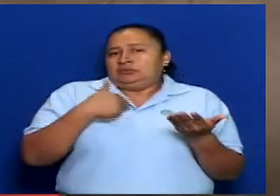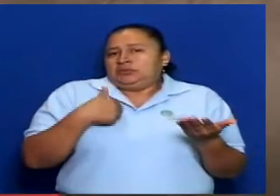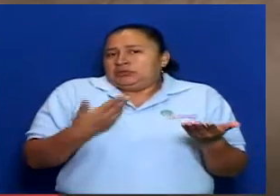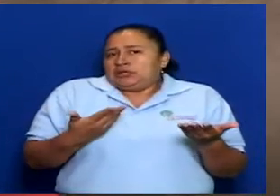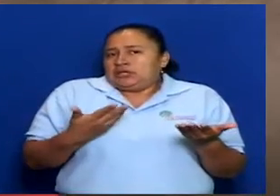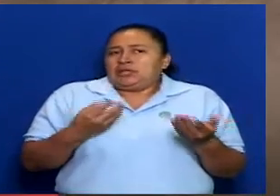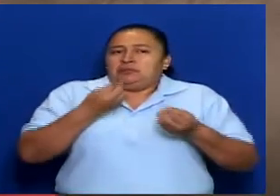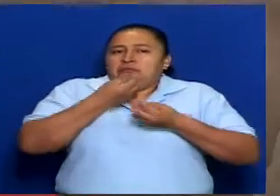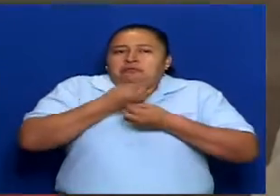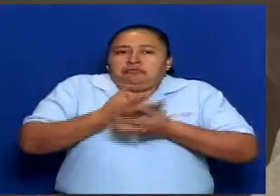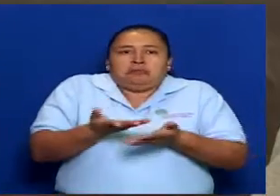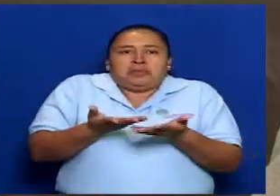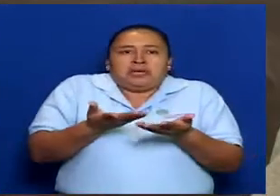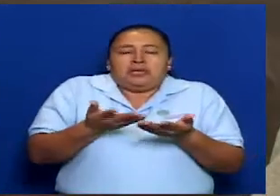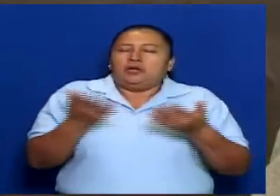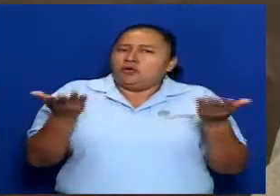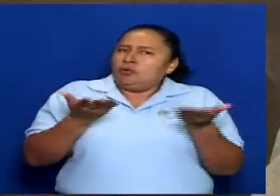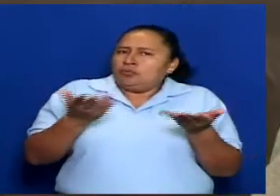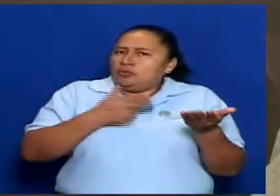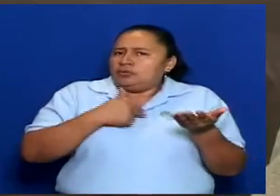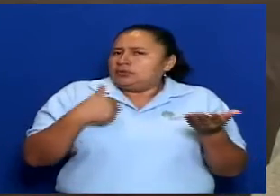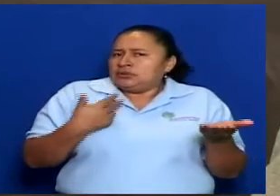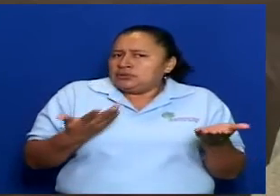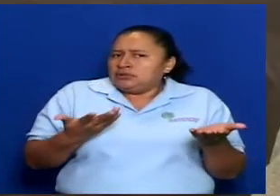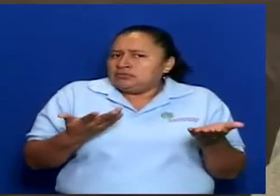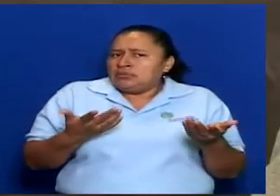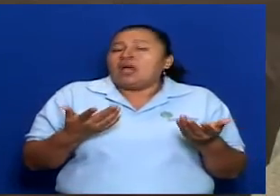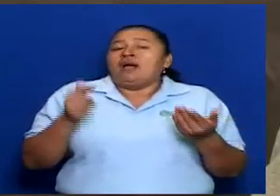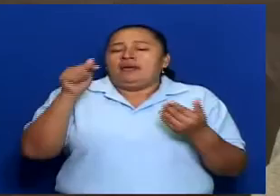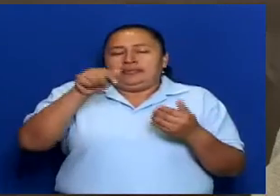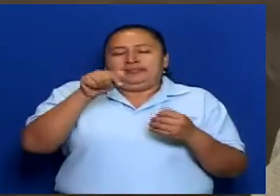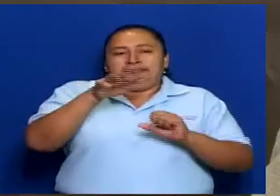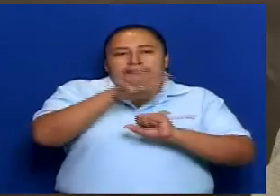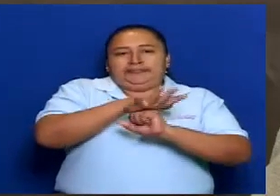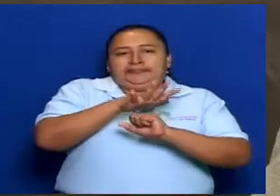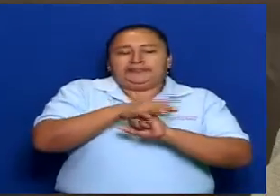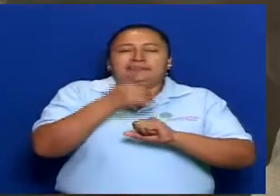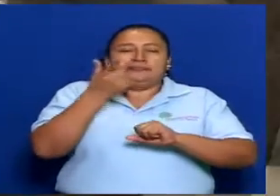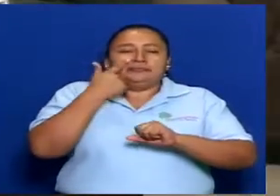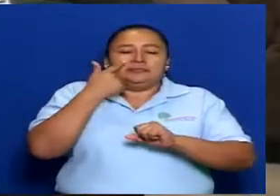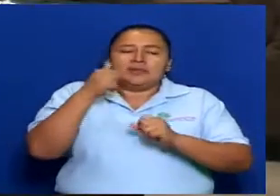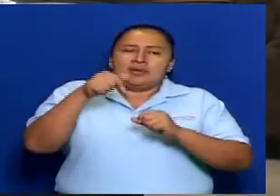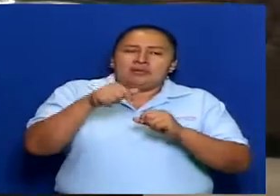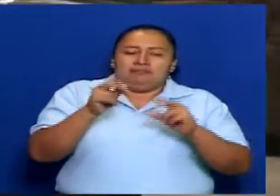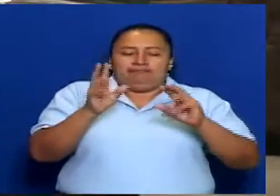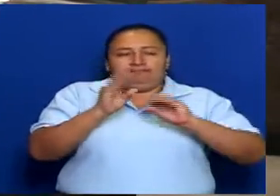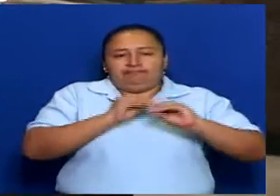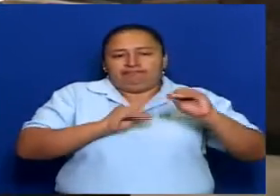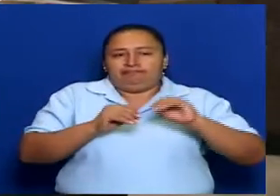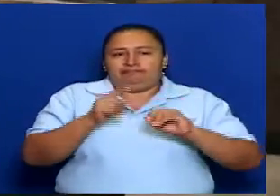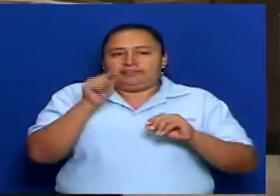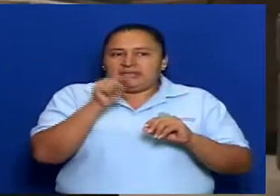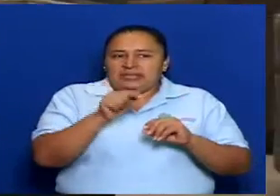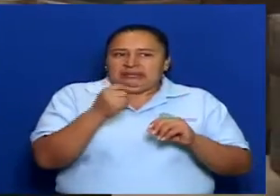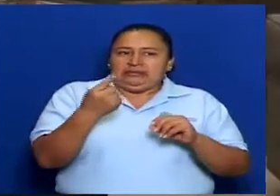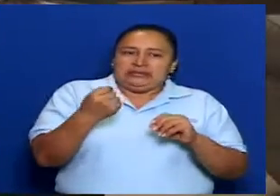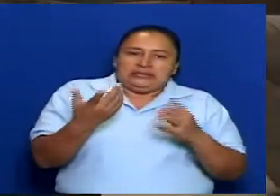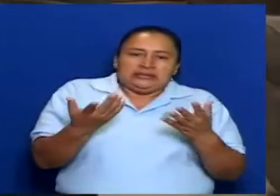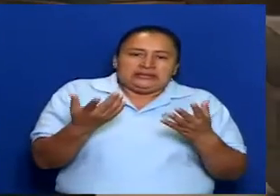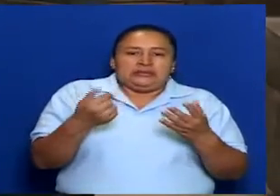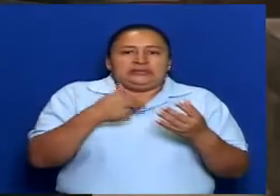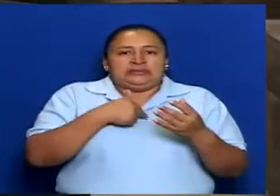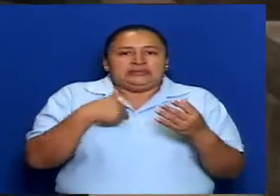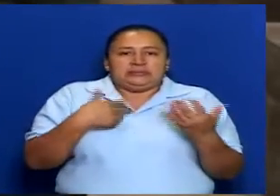divulgar, cómo lo hacemos, cómo. Entonces la comisión vino y como miramos que en esto que hacíamos,